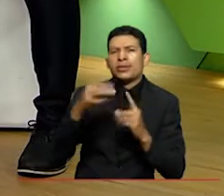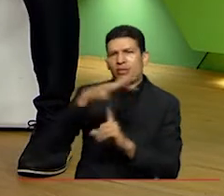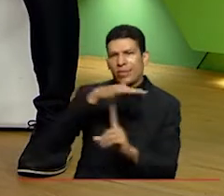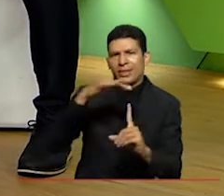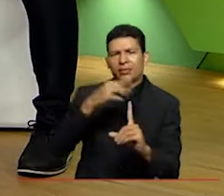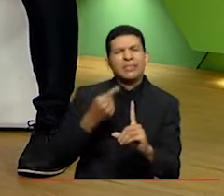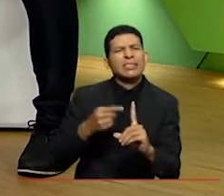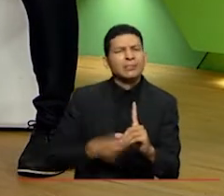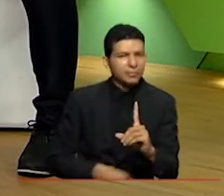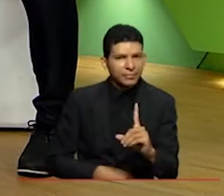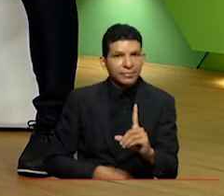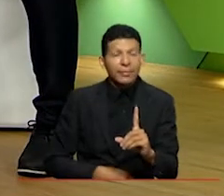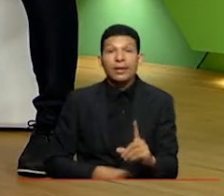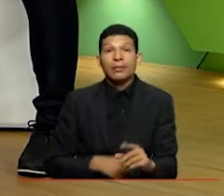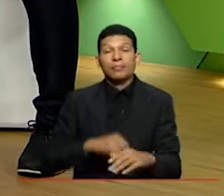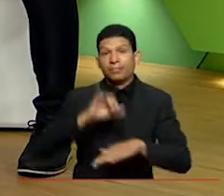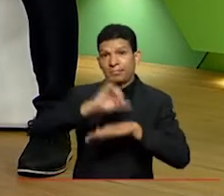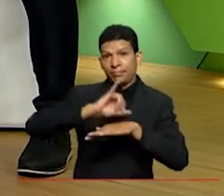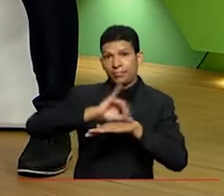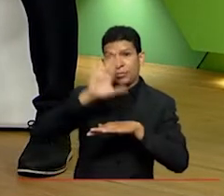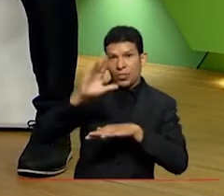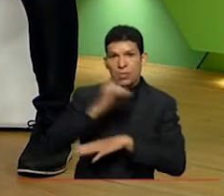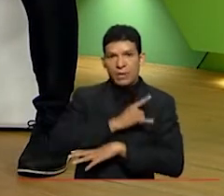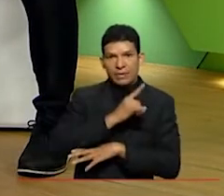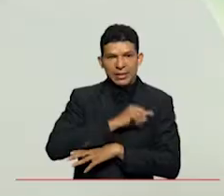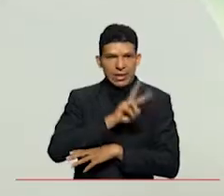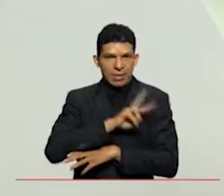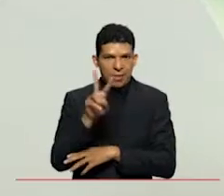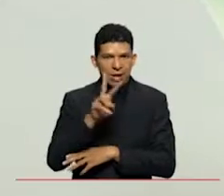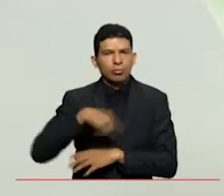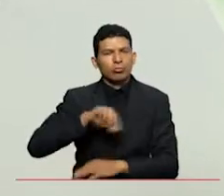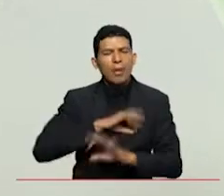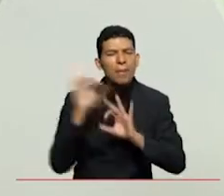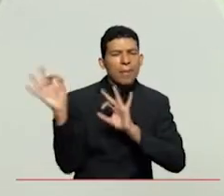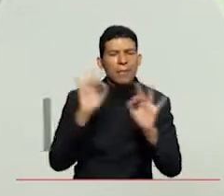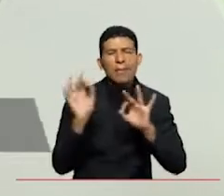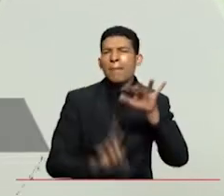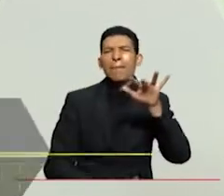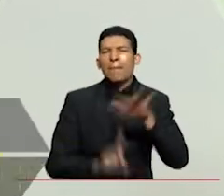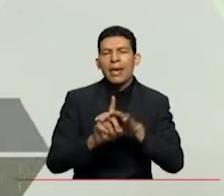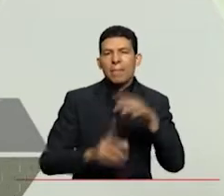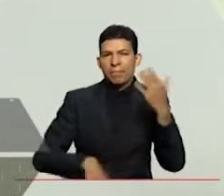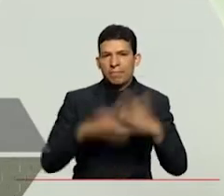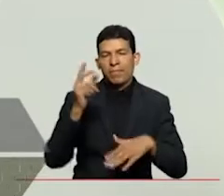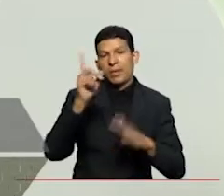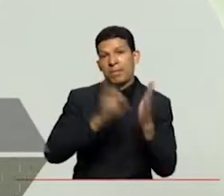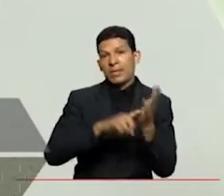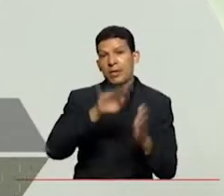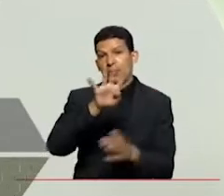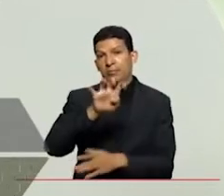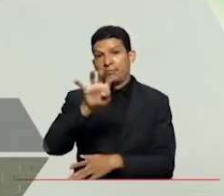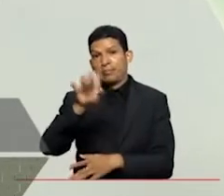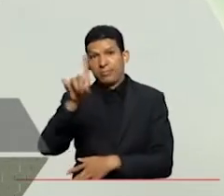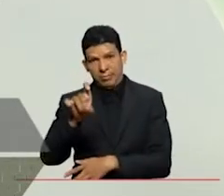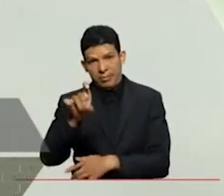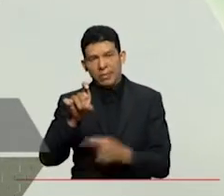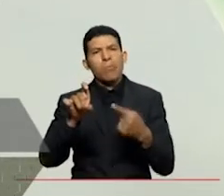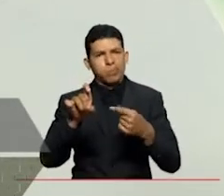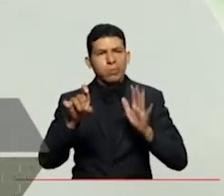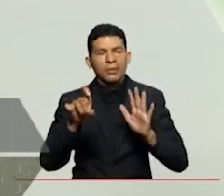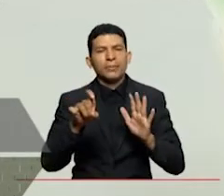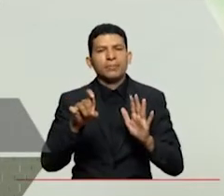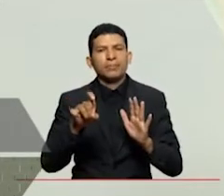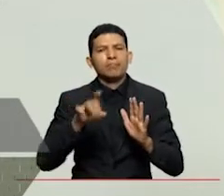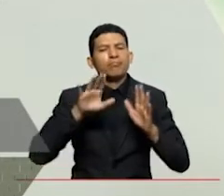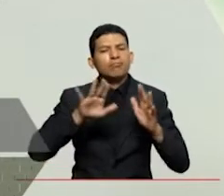agua es un evento que el instituto sinara la universidad valle organiza desde el año 1996 es un evento que